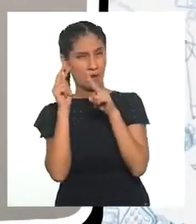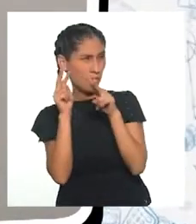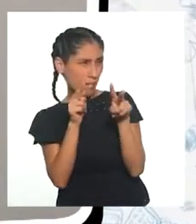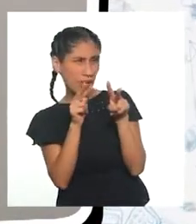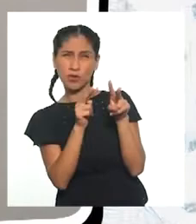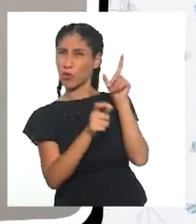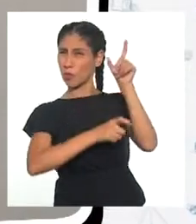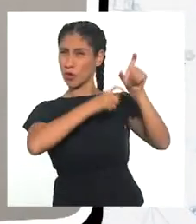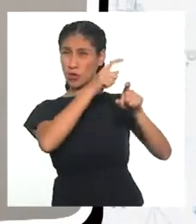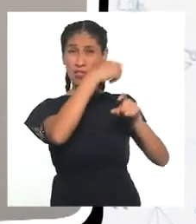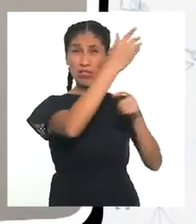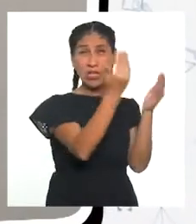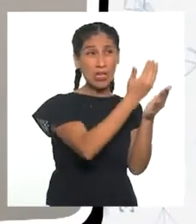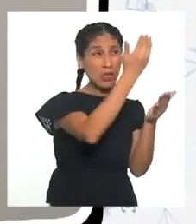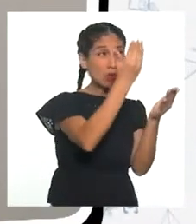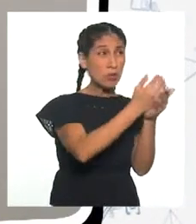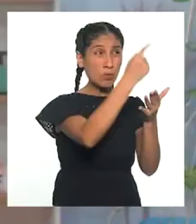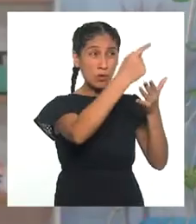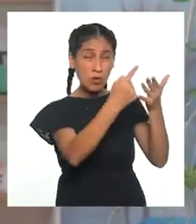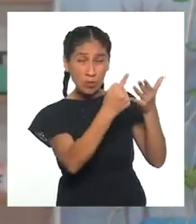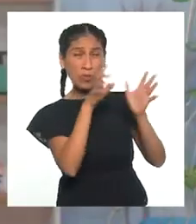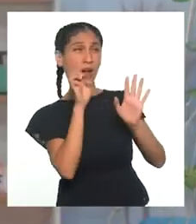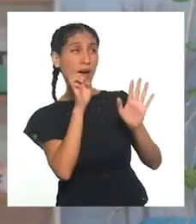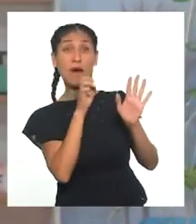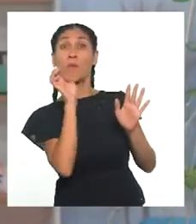y los deseos del cliente.